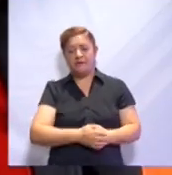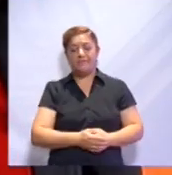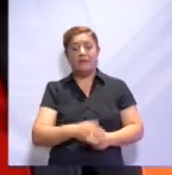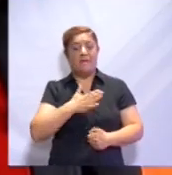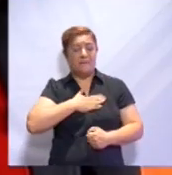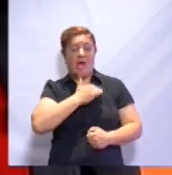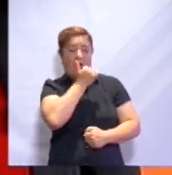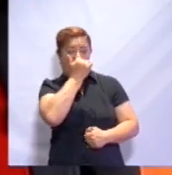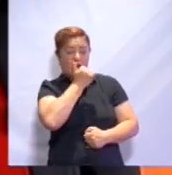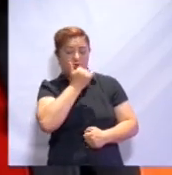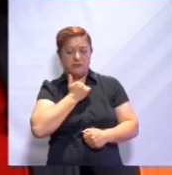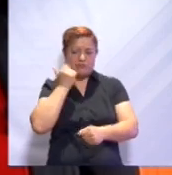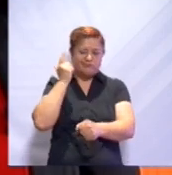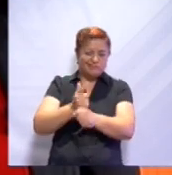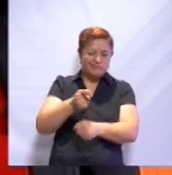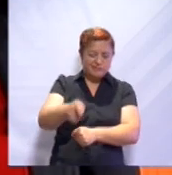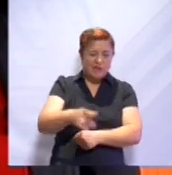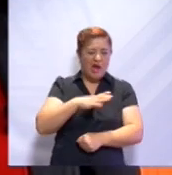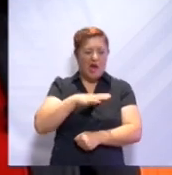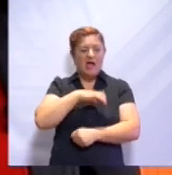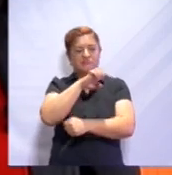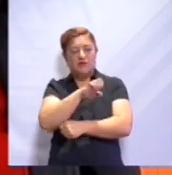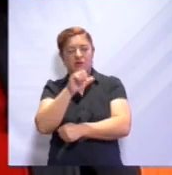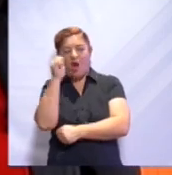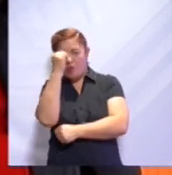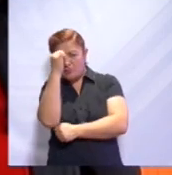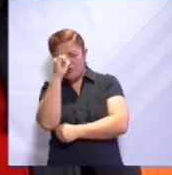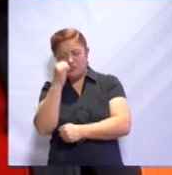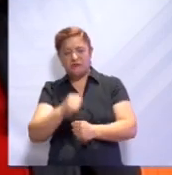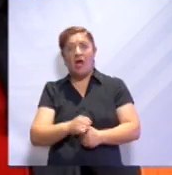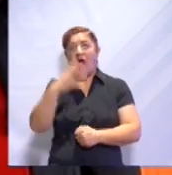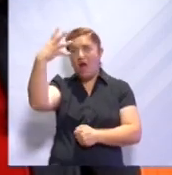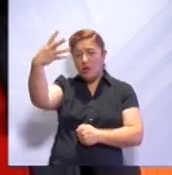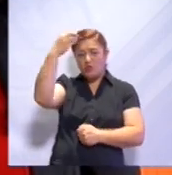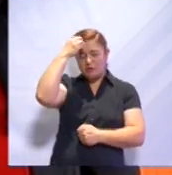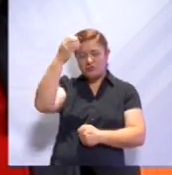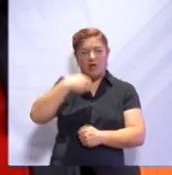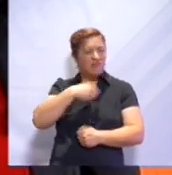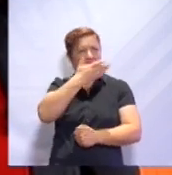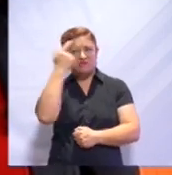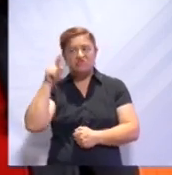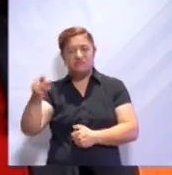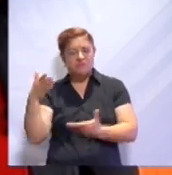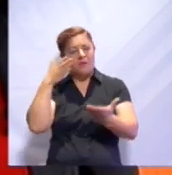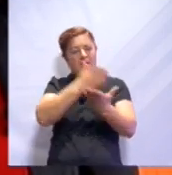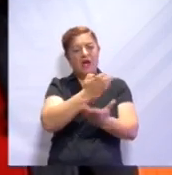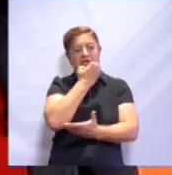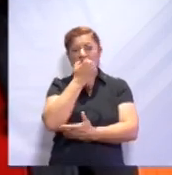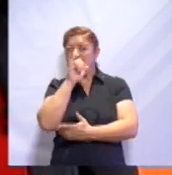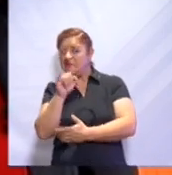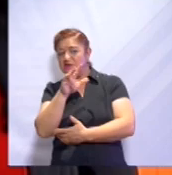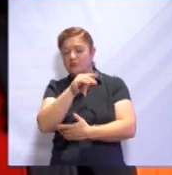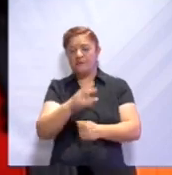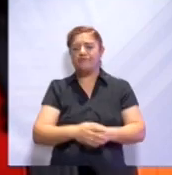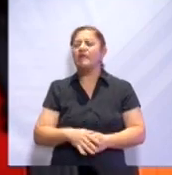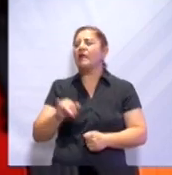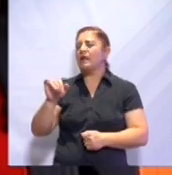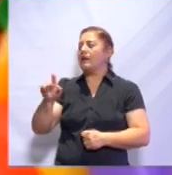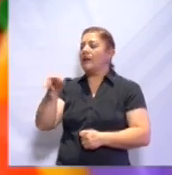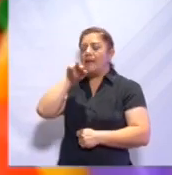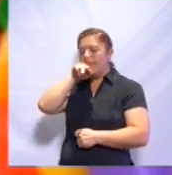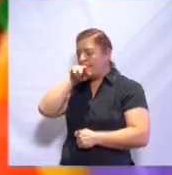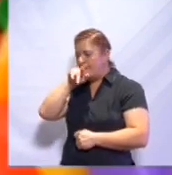de mis alumnos fue diagnosticado con espectro autista y no estoy segura si deba seguir asistiendo a la escuela. Claro, no te preocupes.